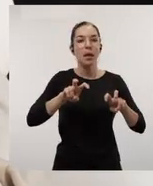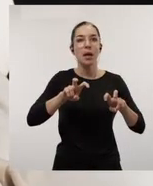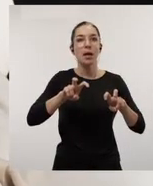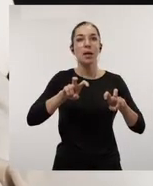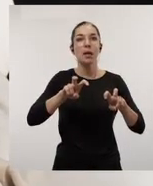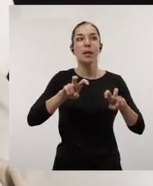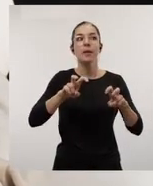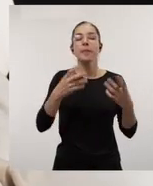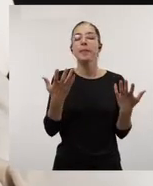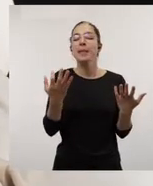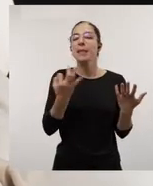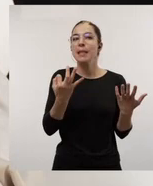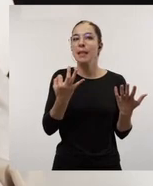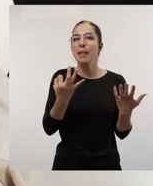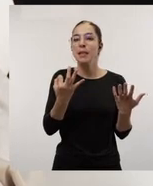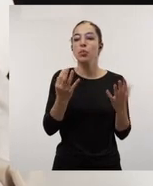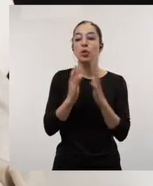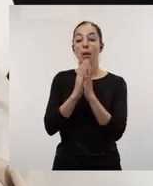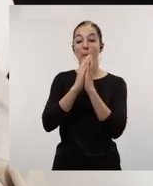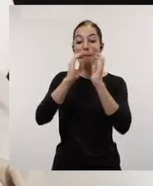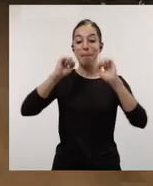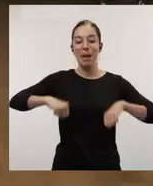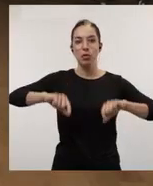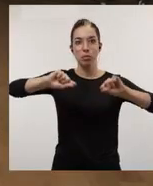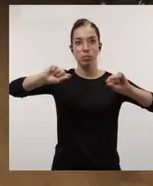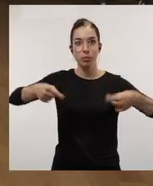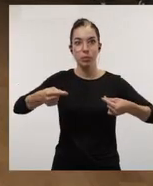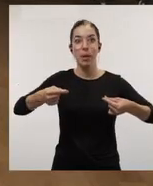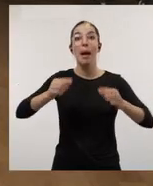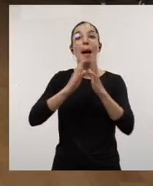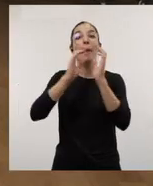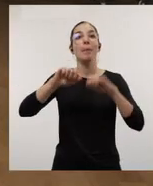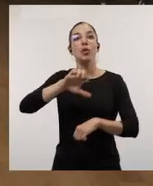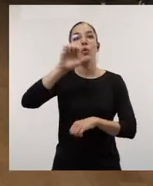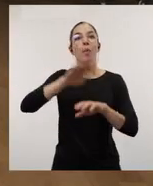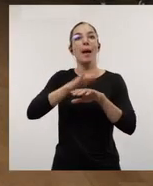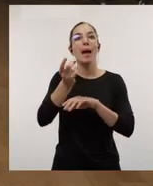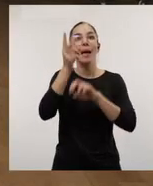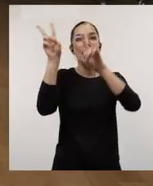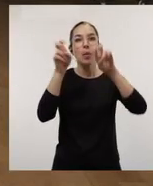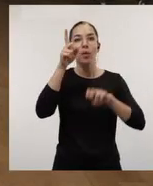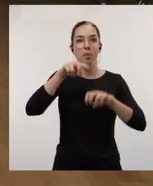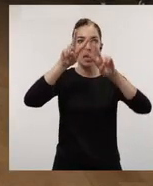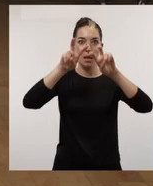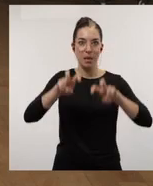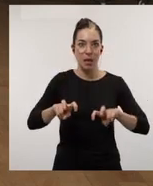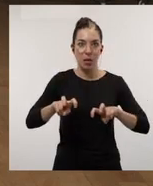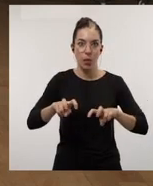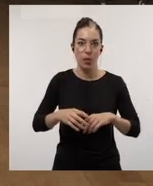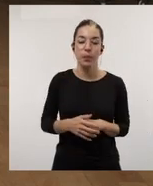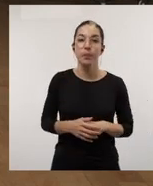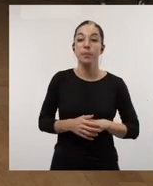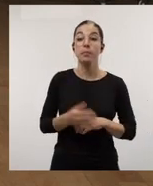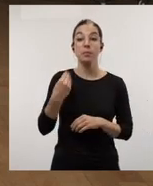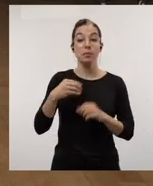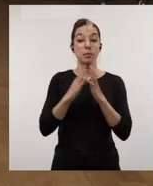Investigación se basa en la firma de un pacto, un pacto que es el Pacto Europeo para la Innovación y la Investigación,